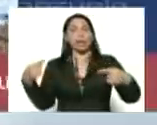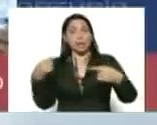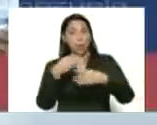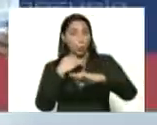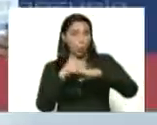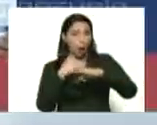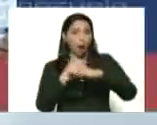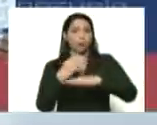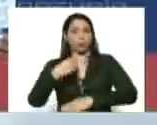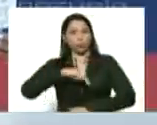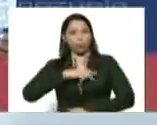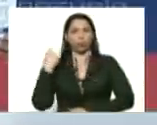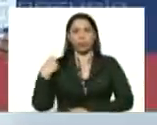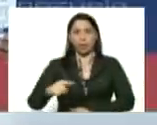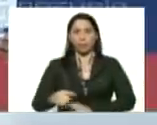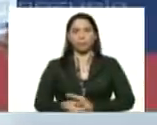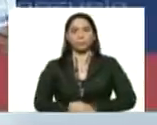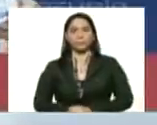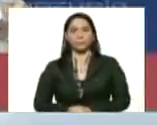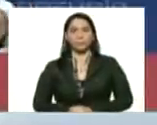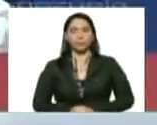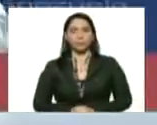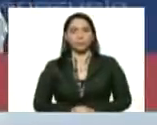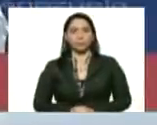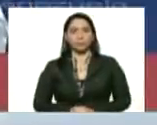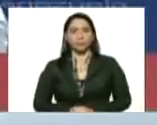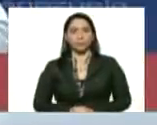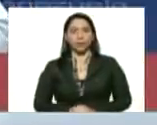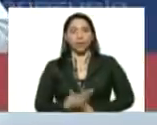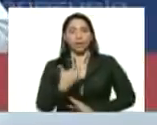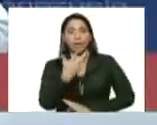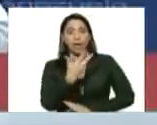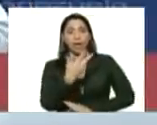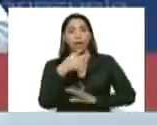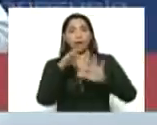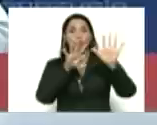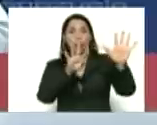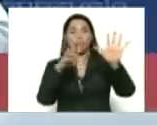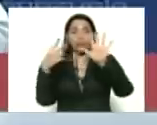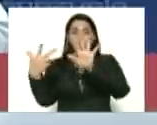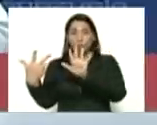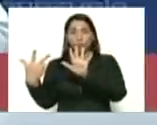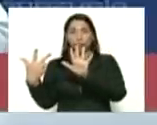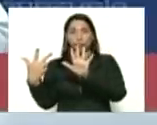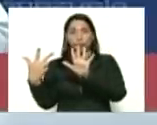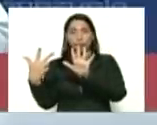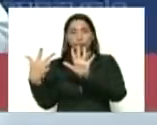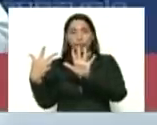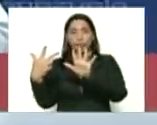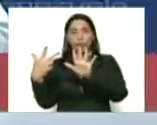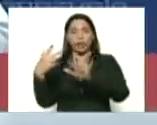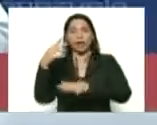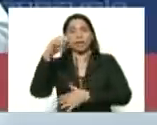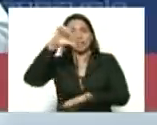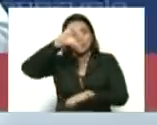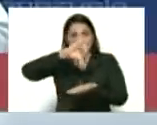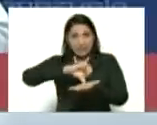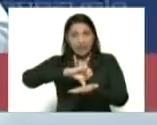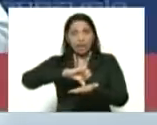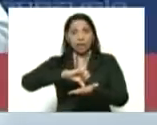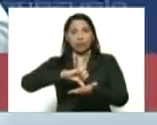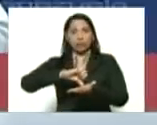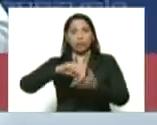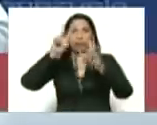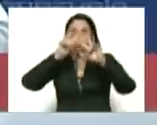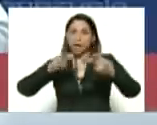398 centros de diagnóstico integral